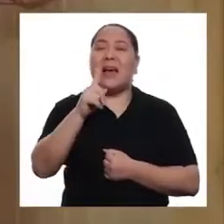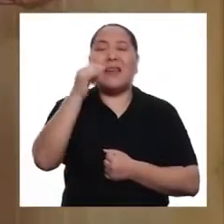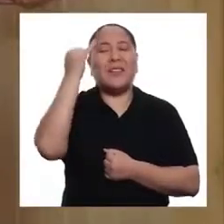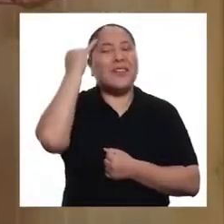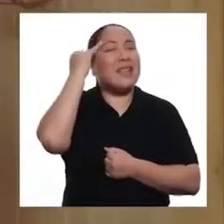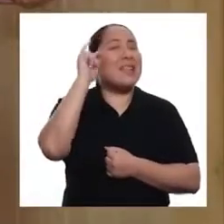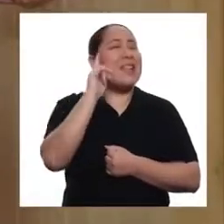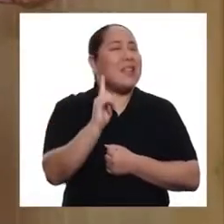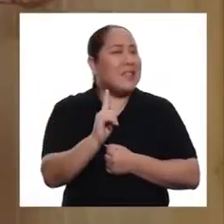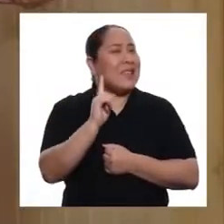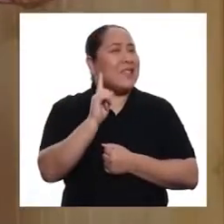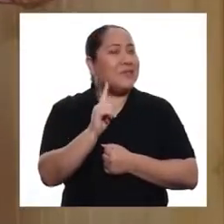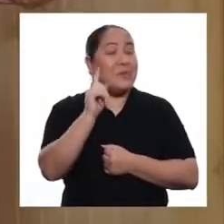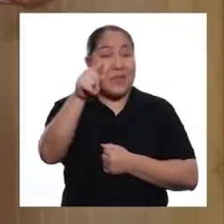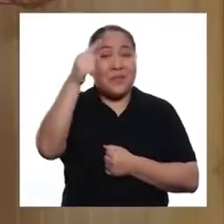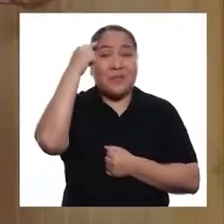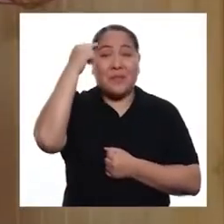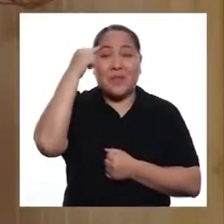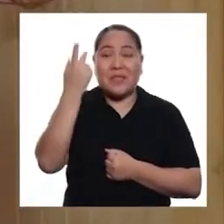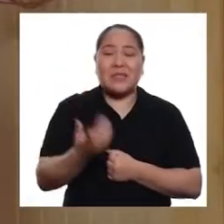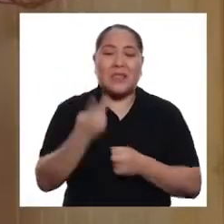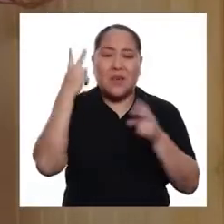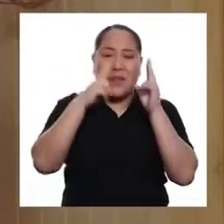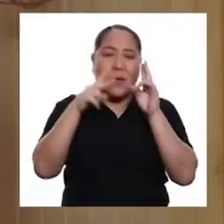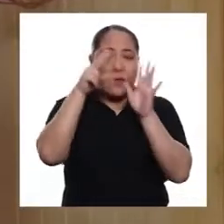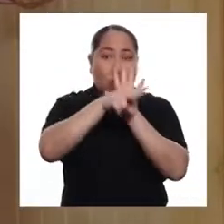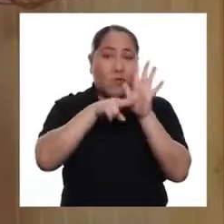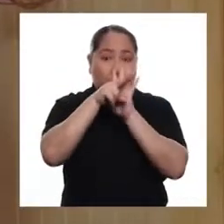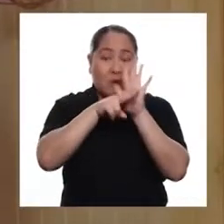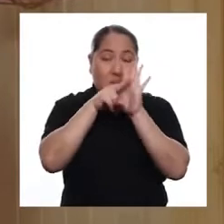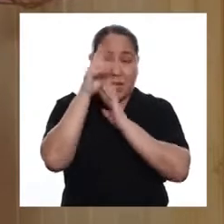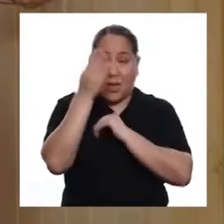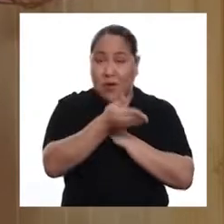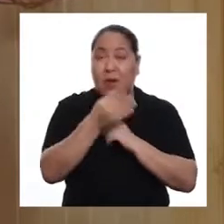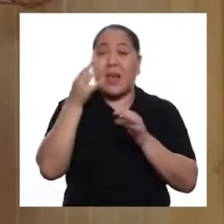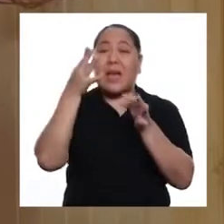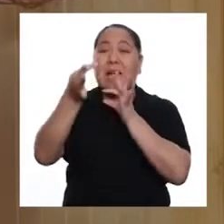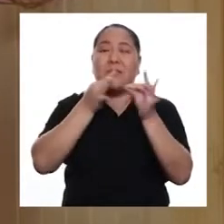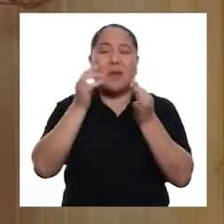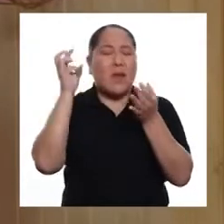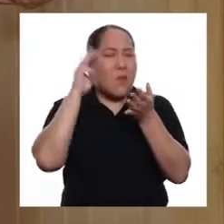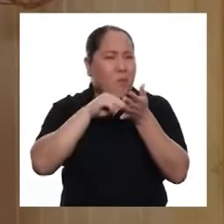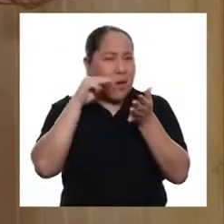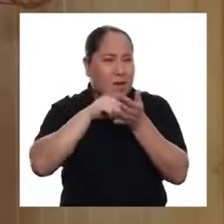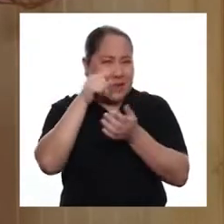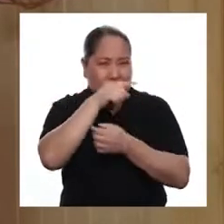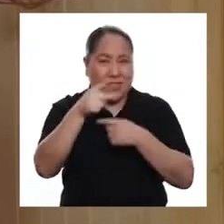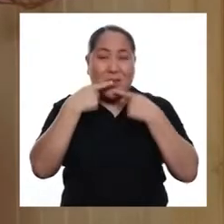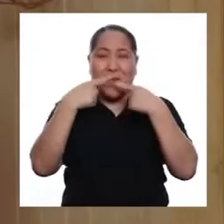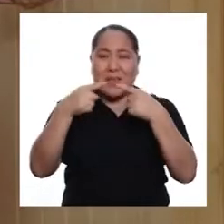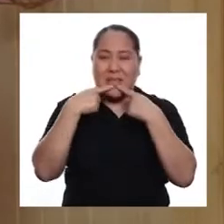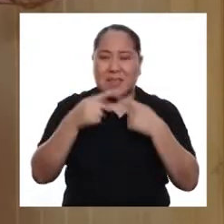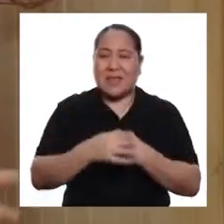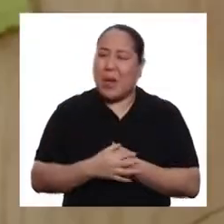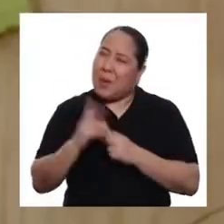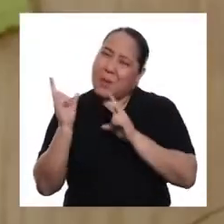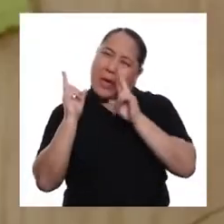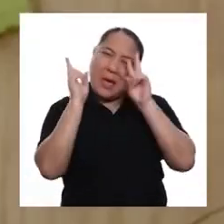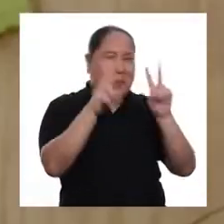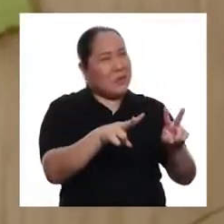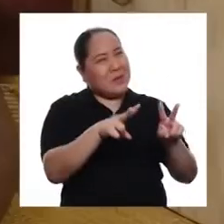¡Tengo una idea! ¿Qué les parece si vemos un video en el que explican más sobre estos mensajes?